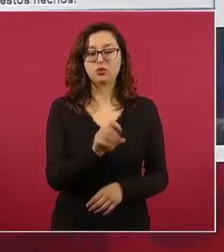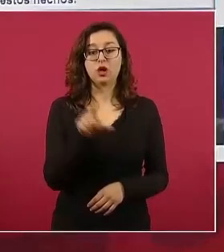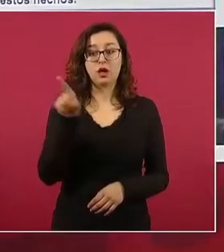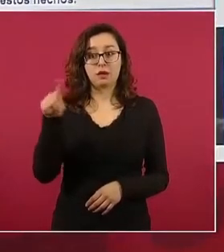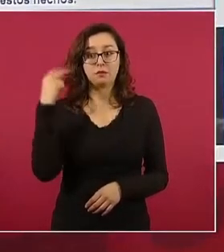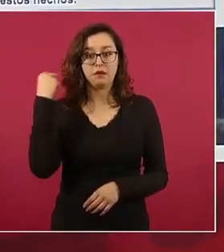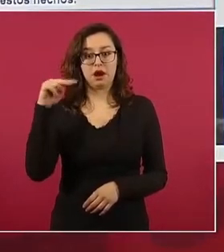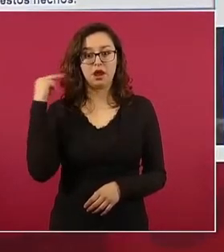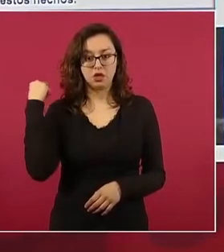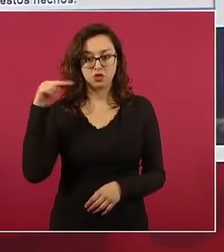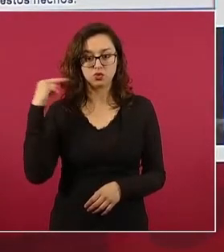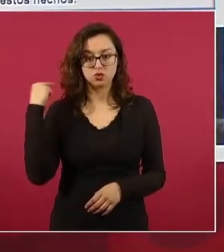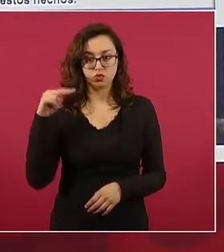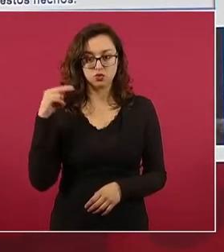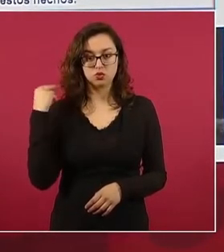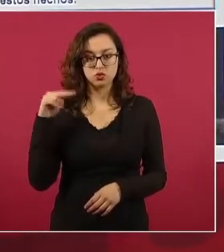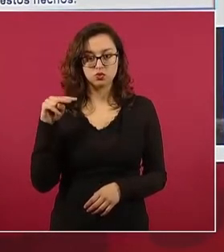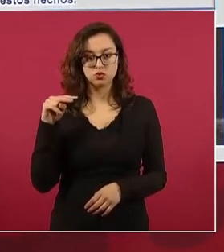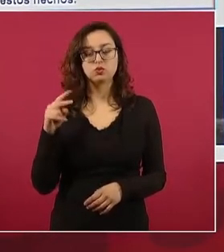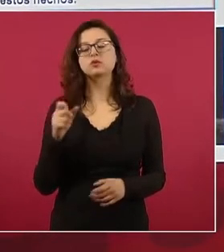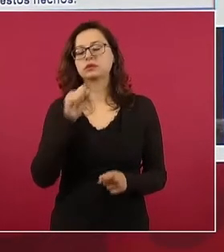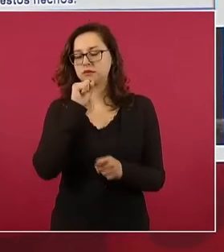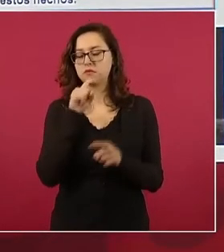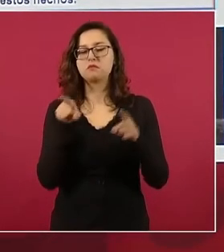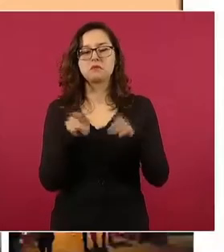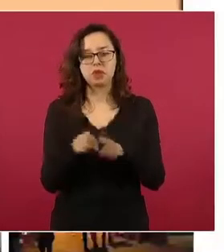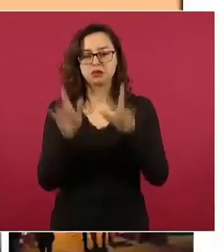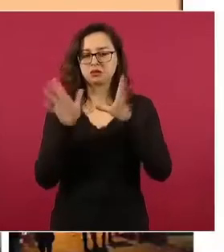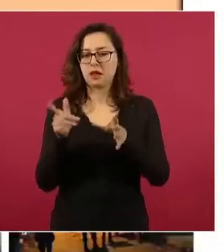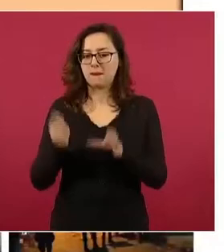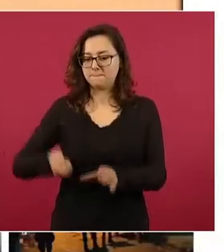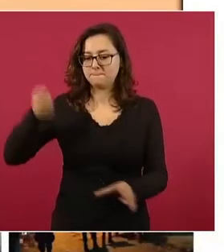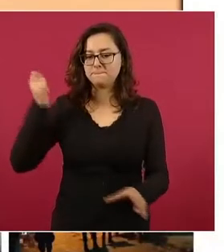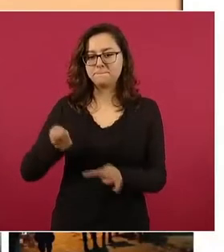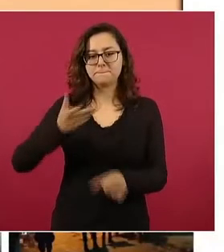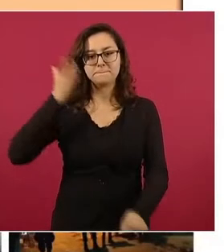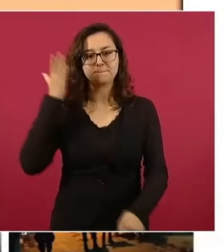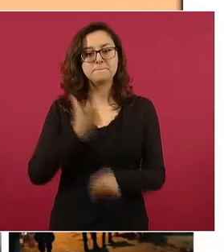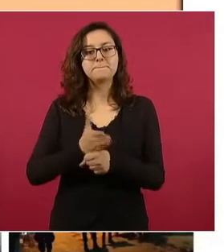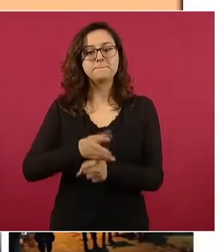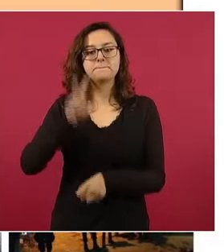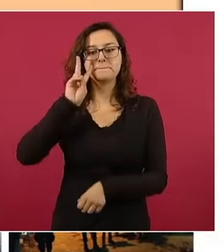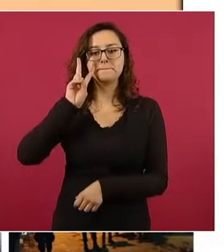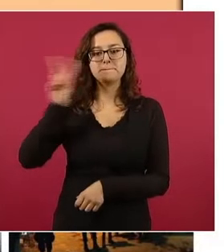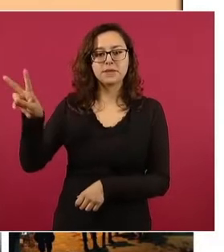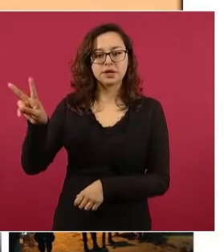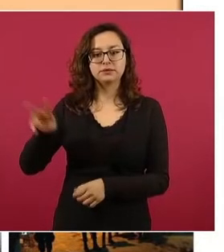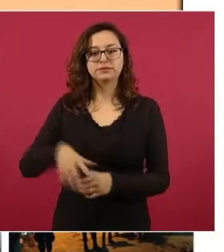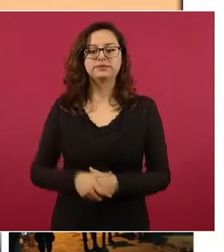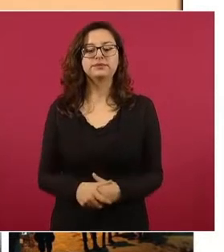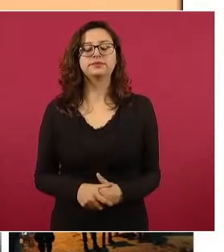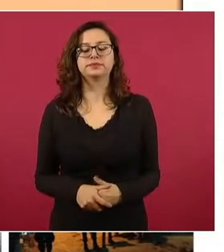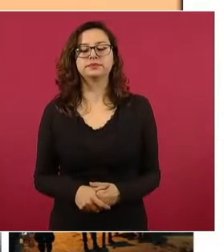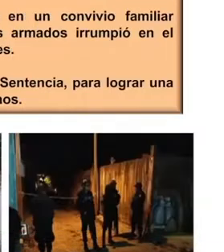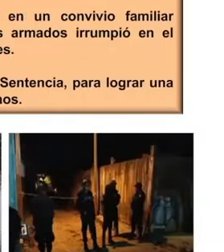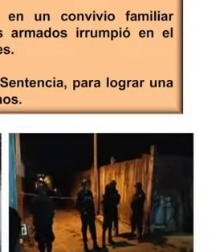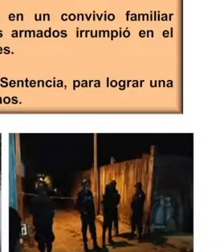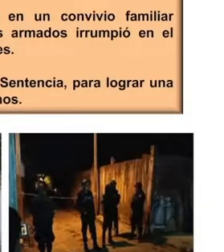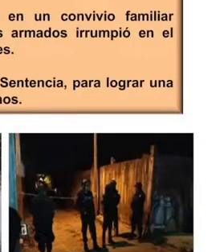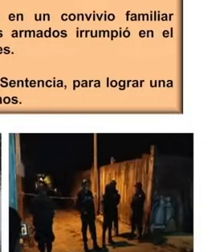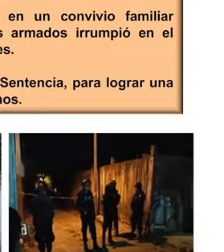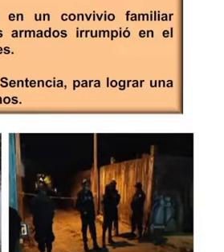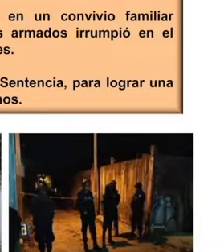Veracruz informó que se obtuvo sentencia condenatoria de 22 años de prisión en contra de Jesús